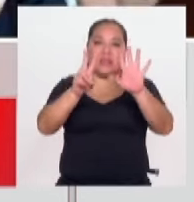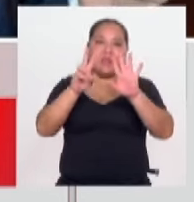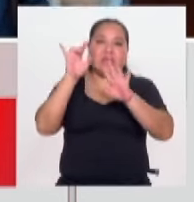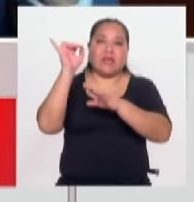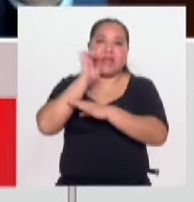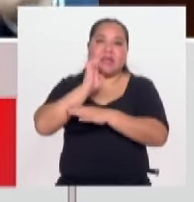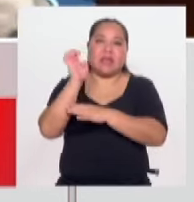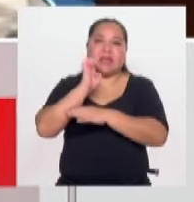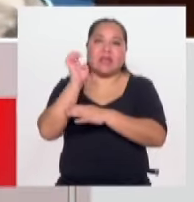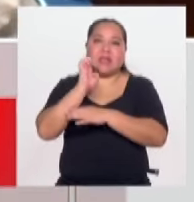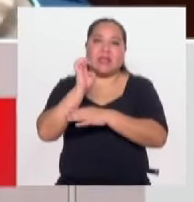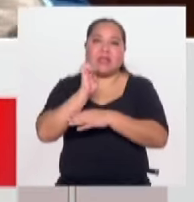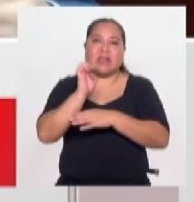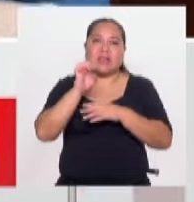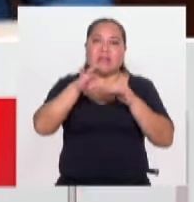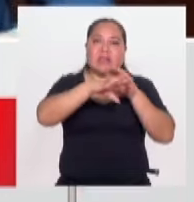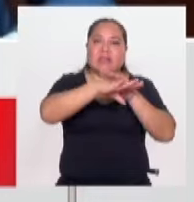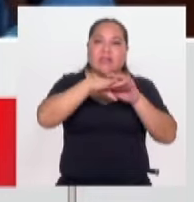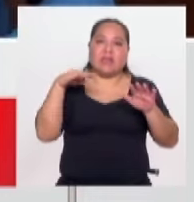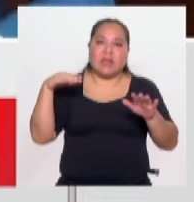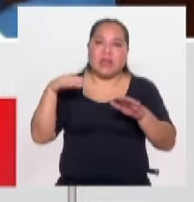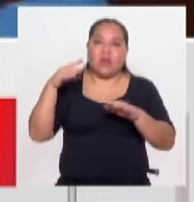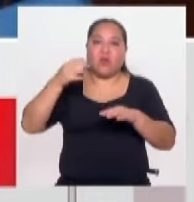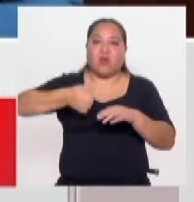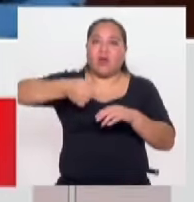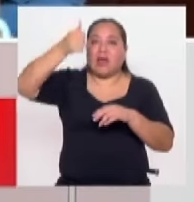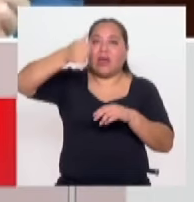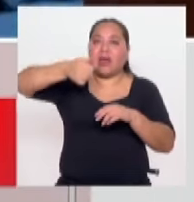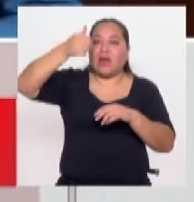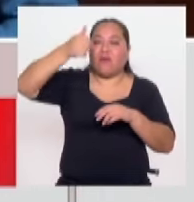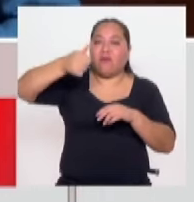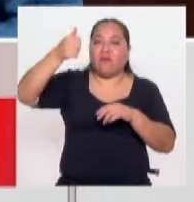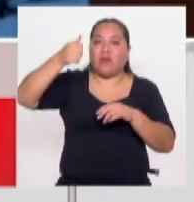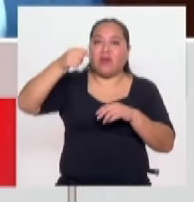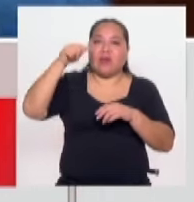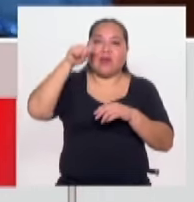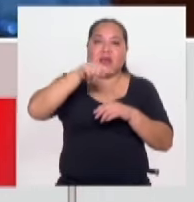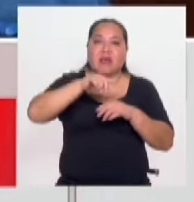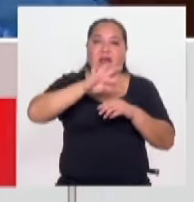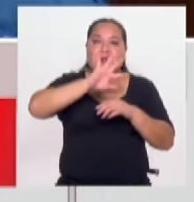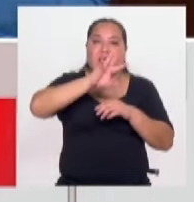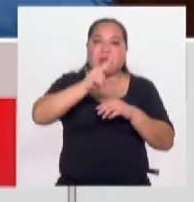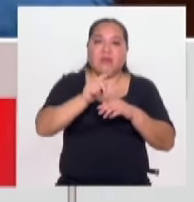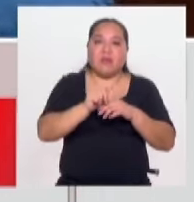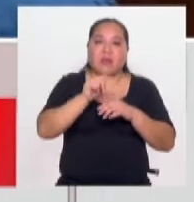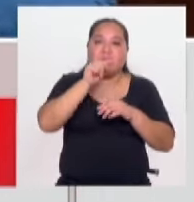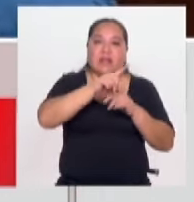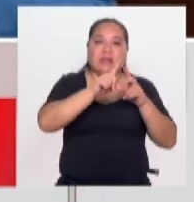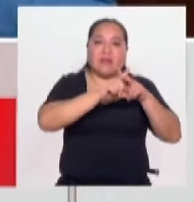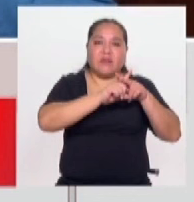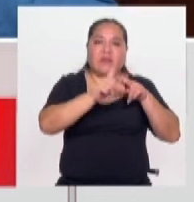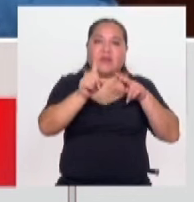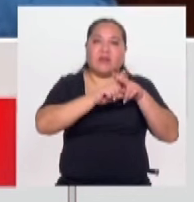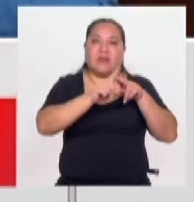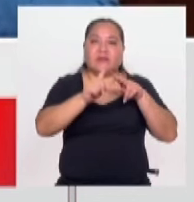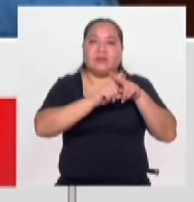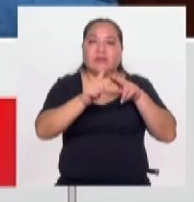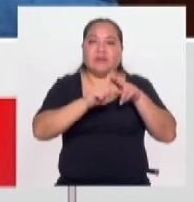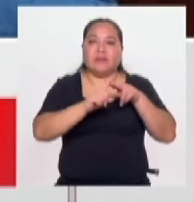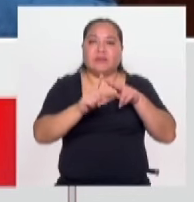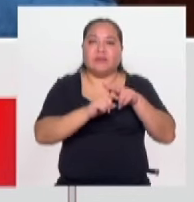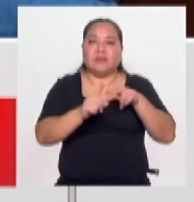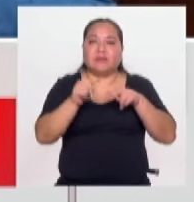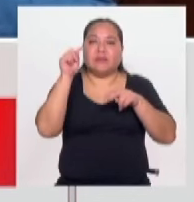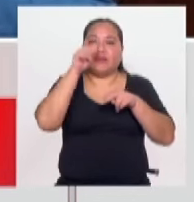enero a sacarle el penal a un jefe criminal y se había fugado. Entonces el presidente de Ecuador ahí anuncia